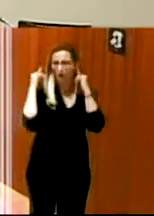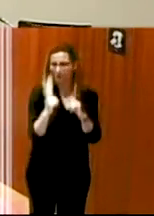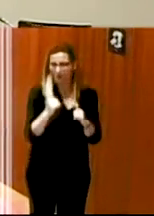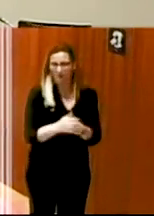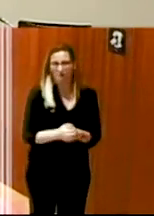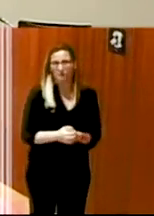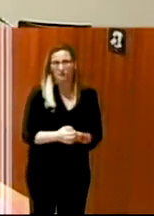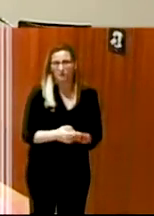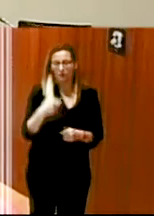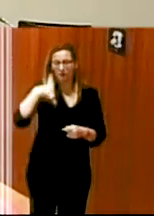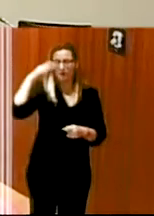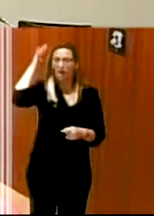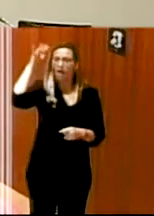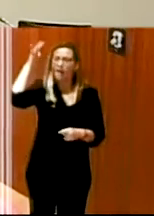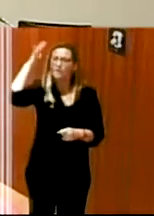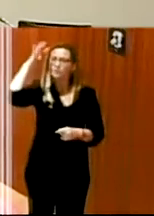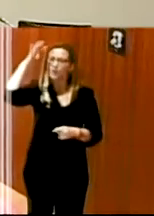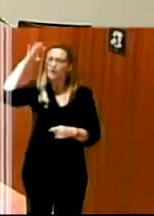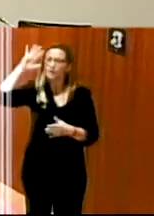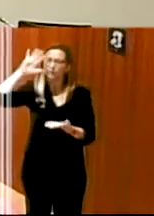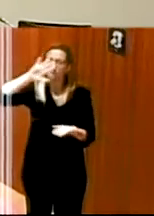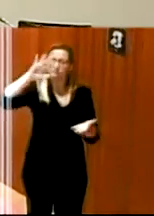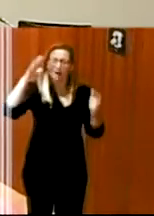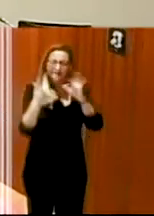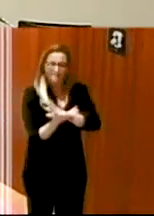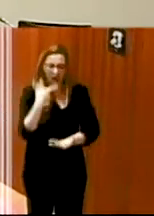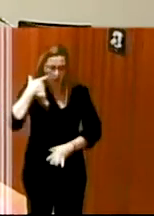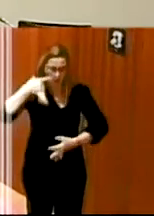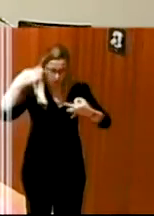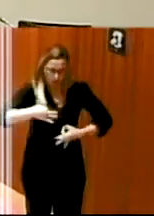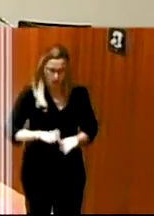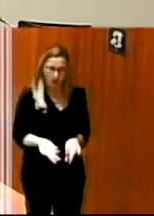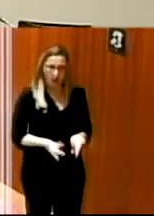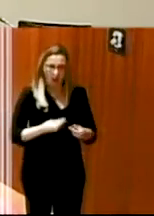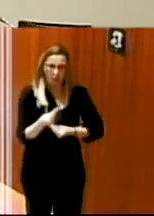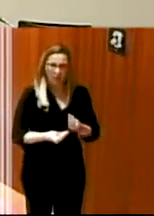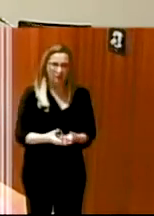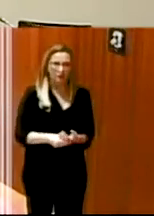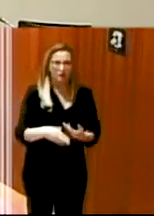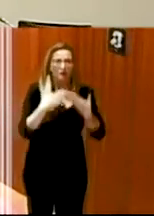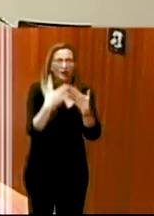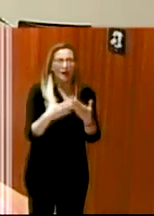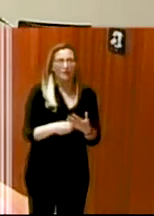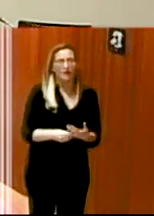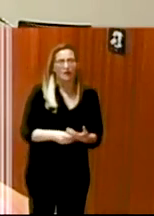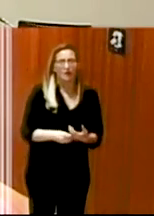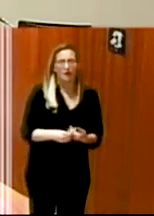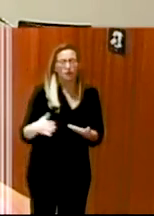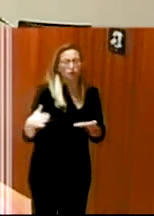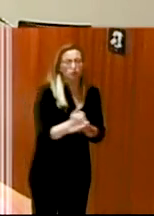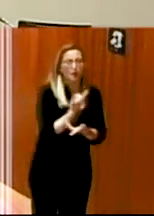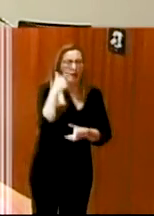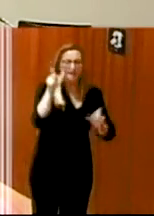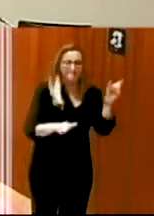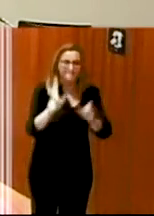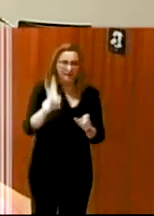sueño realidad de un festival inclusivo y gracias pues a todas las personas que forman